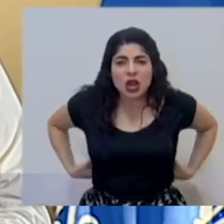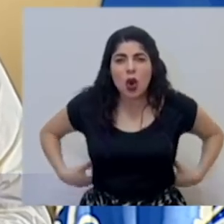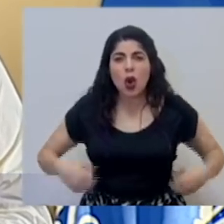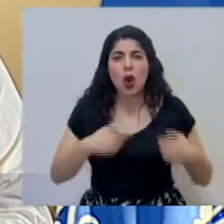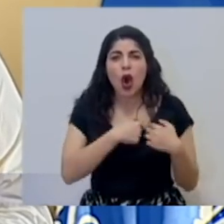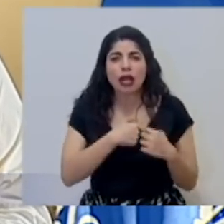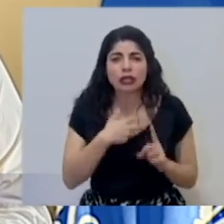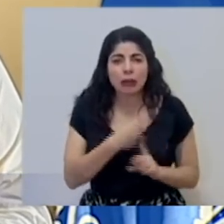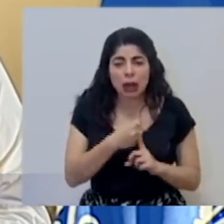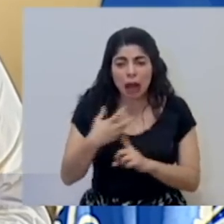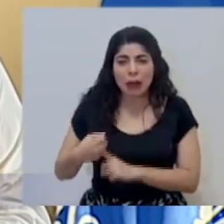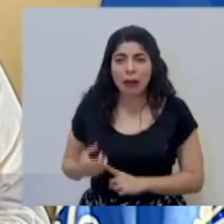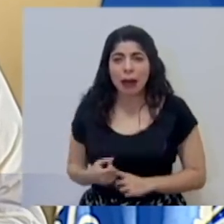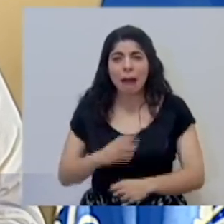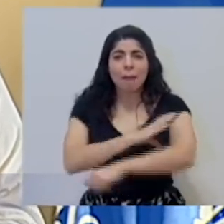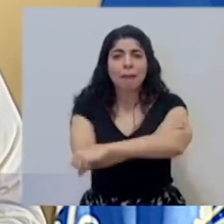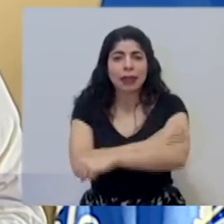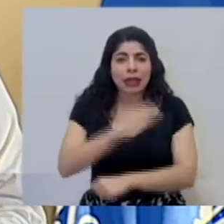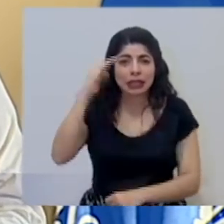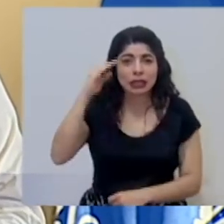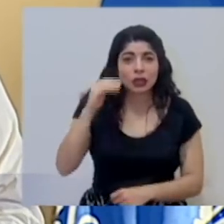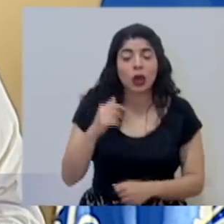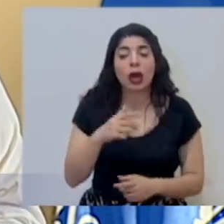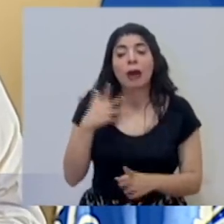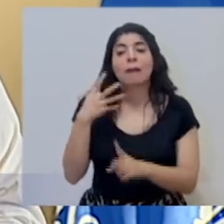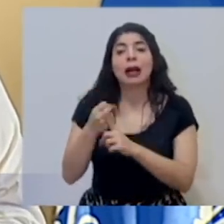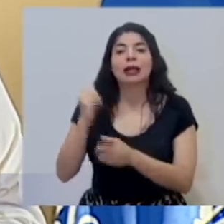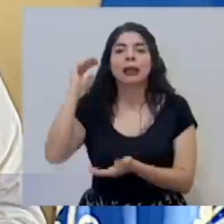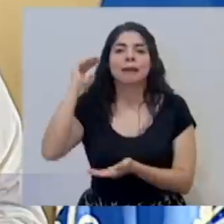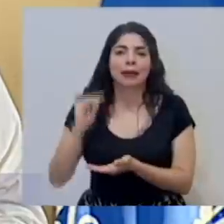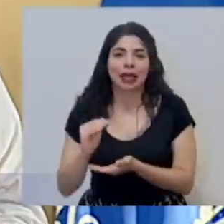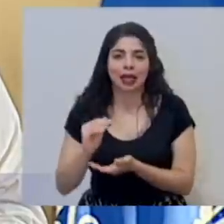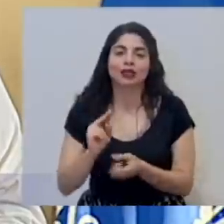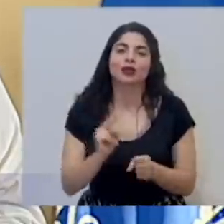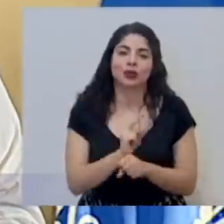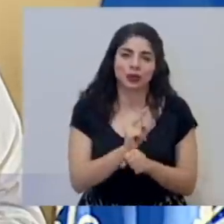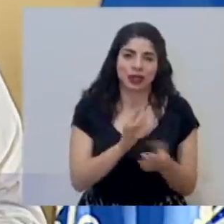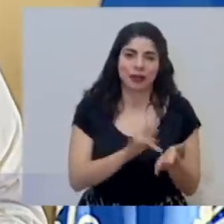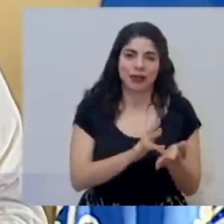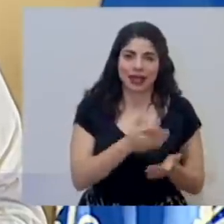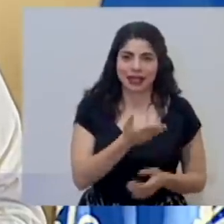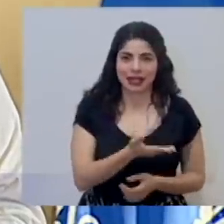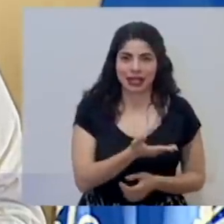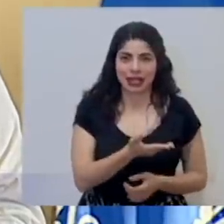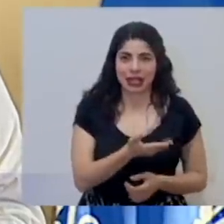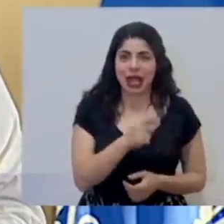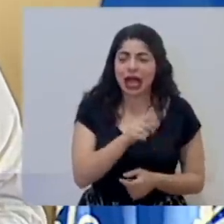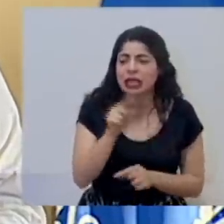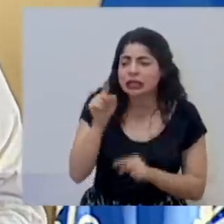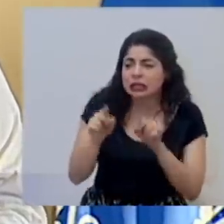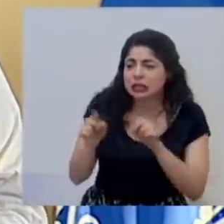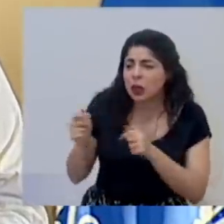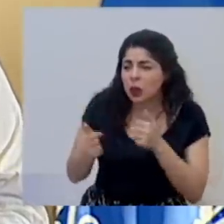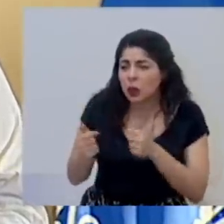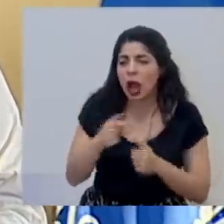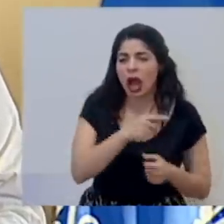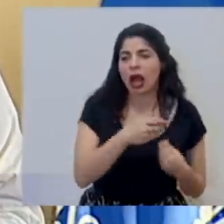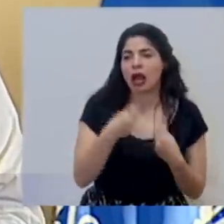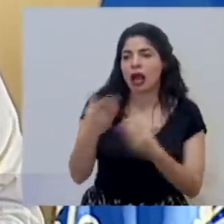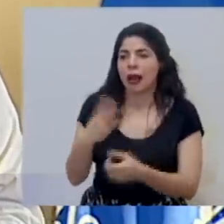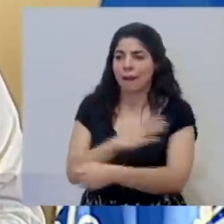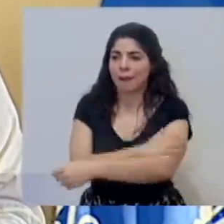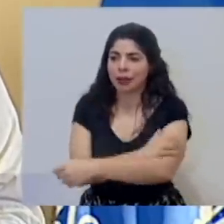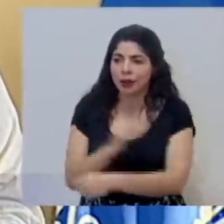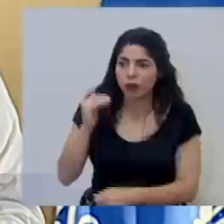al corazón, la presión, sean menos. Para eso se utilizan medicamentos que permiten elevar la presión